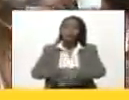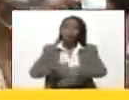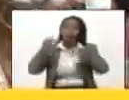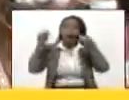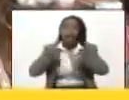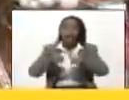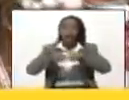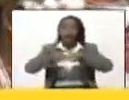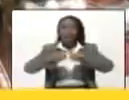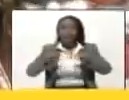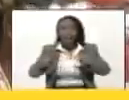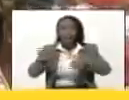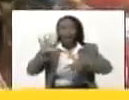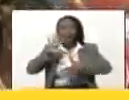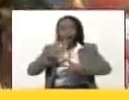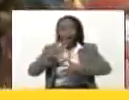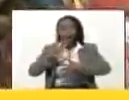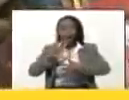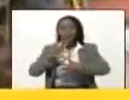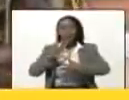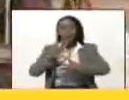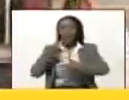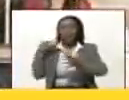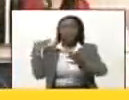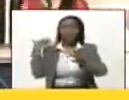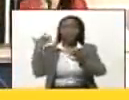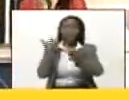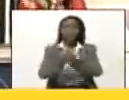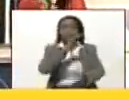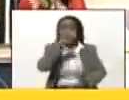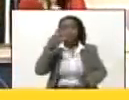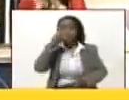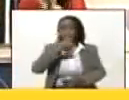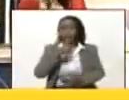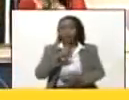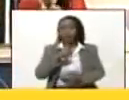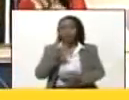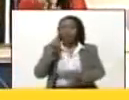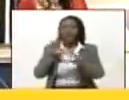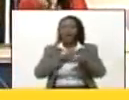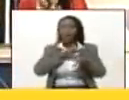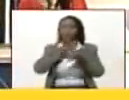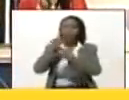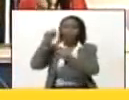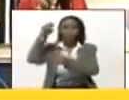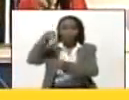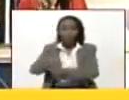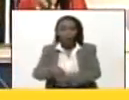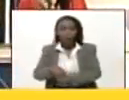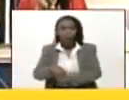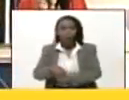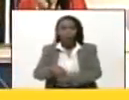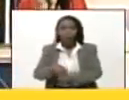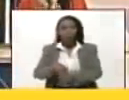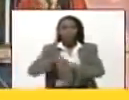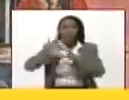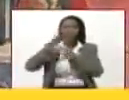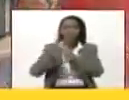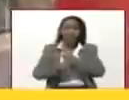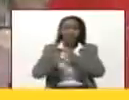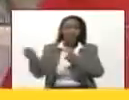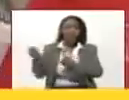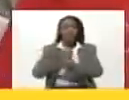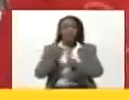en estas tierras americanas durante los 300 años de colonialismo, saqueo y